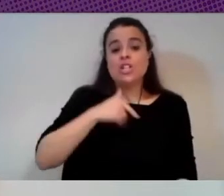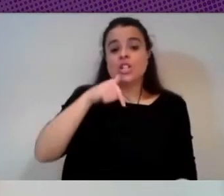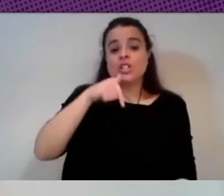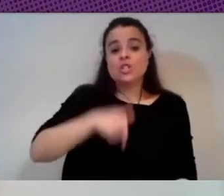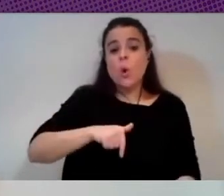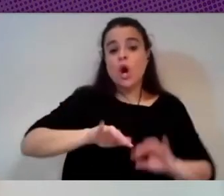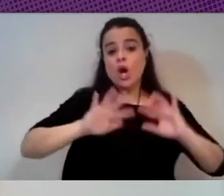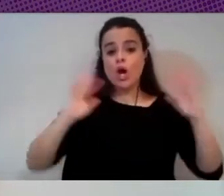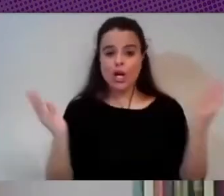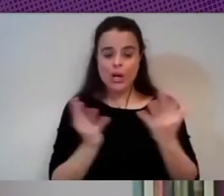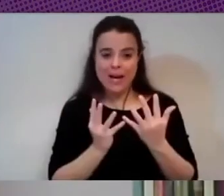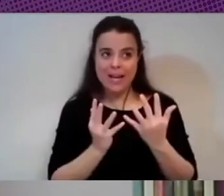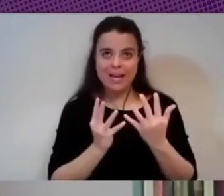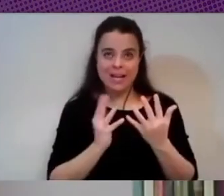también